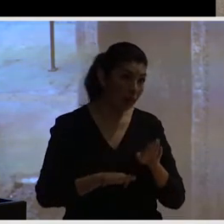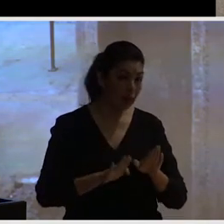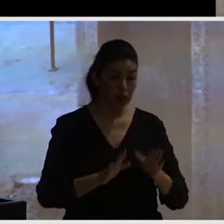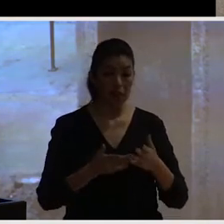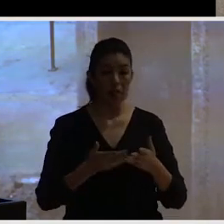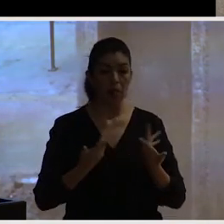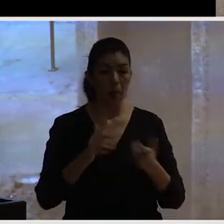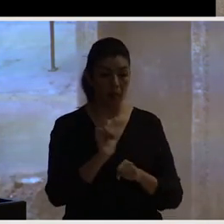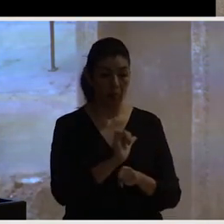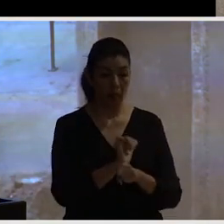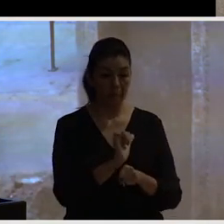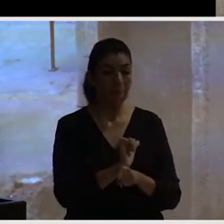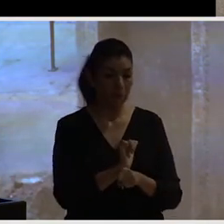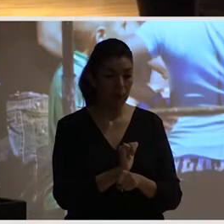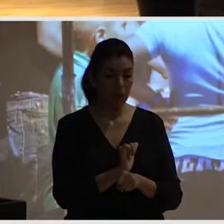los peatones con tacones.